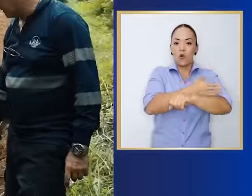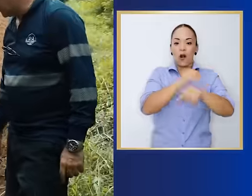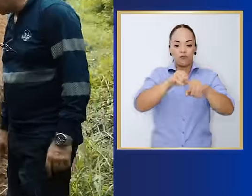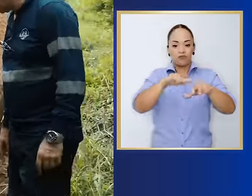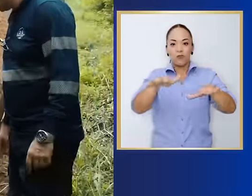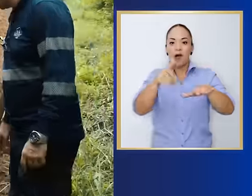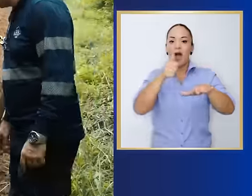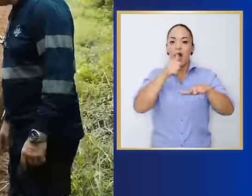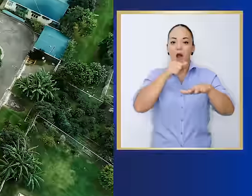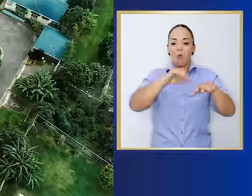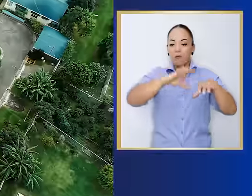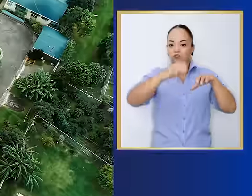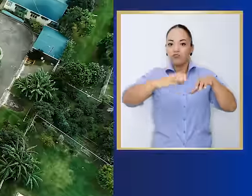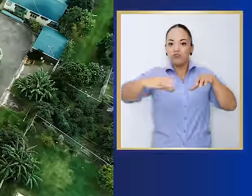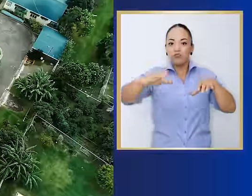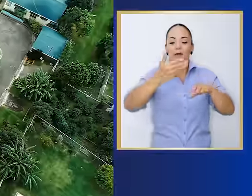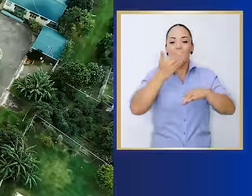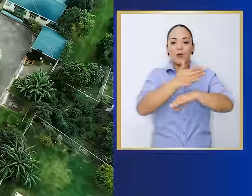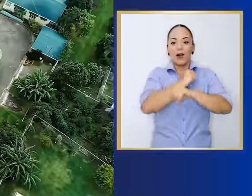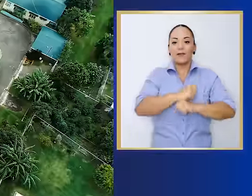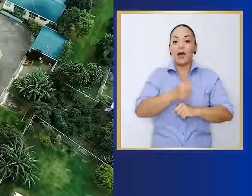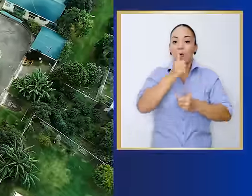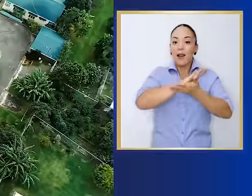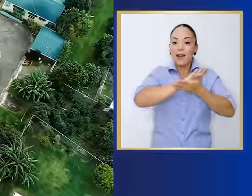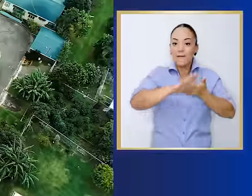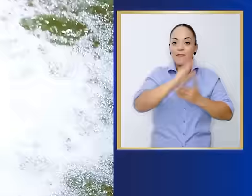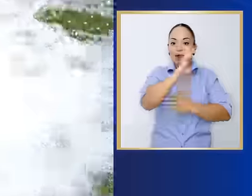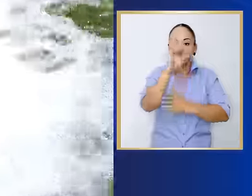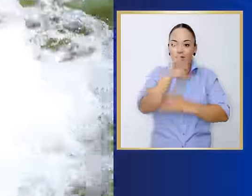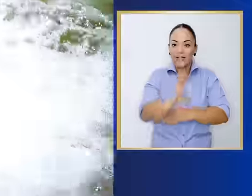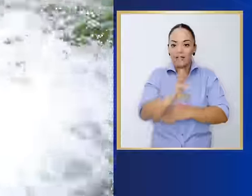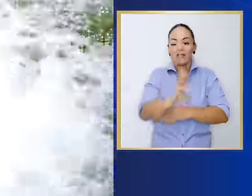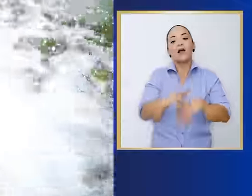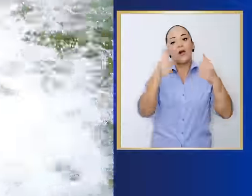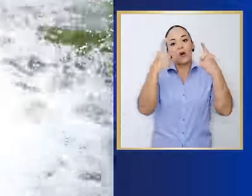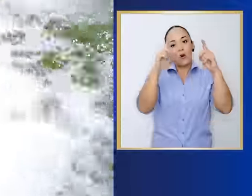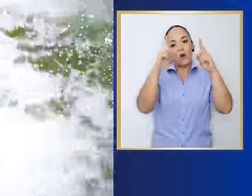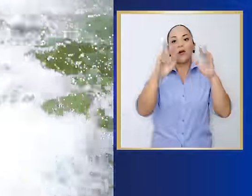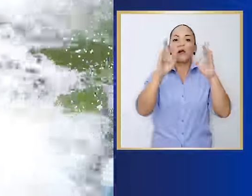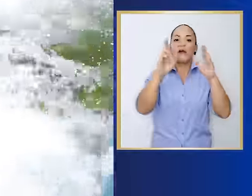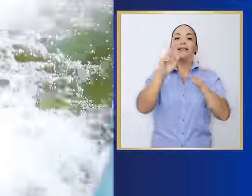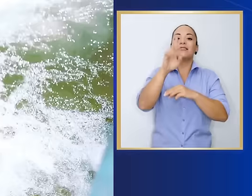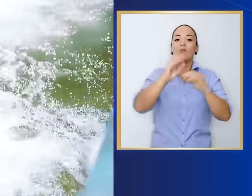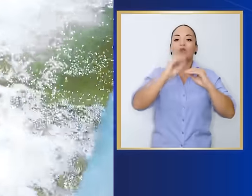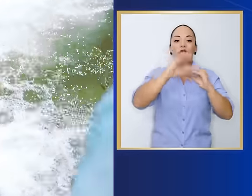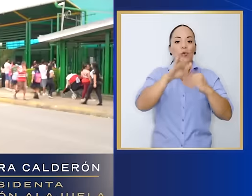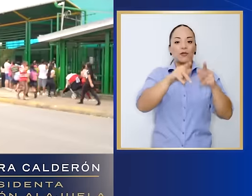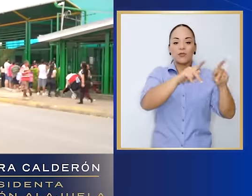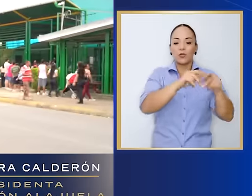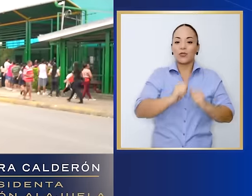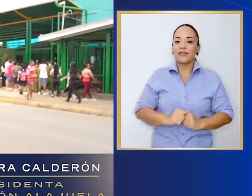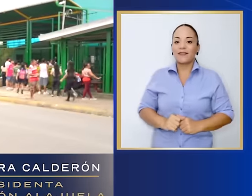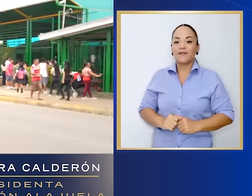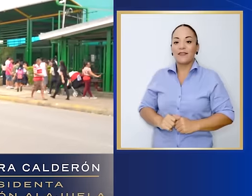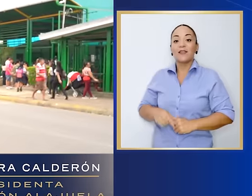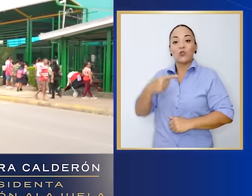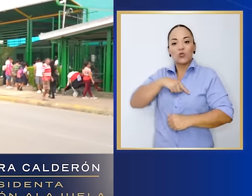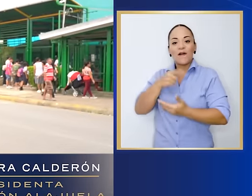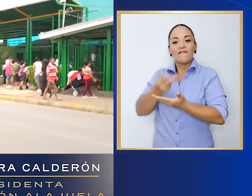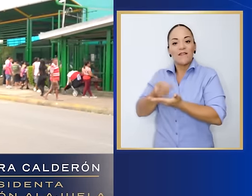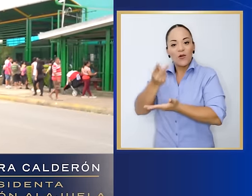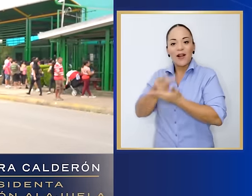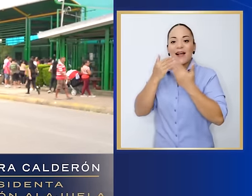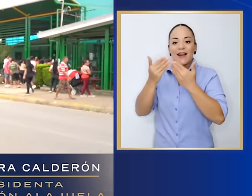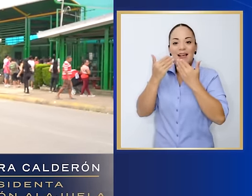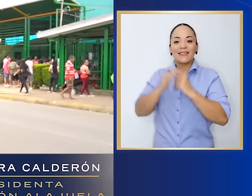red hídrica de nuestro país y que el abastecimiento de agua potable en Costa Rica se acerque por fin al 100% de sus habitantes. Valorar y agradecer,